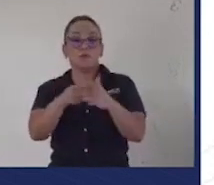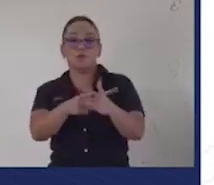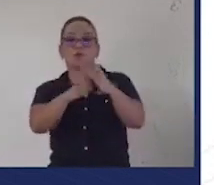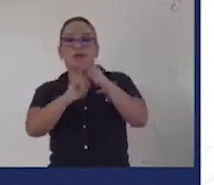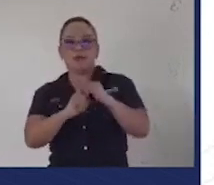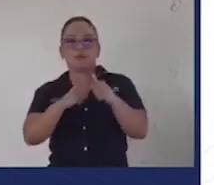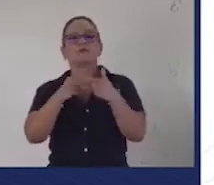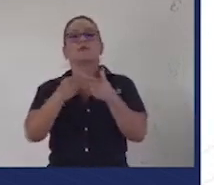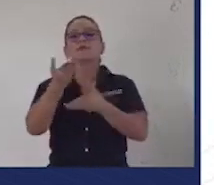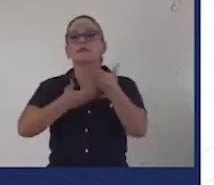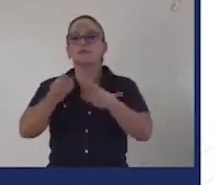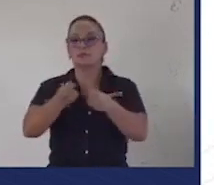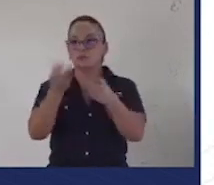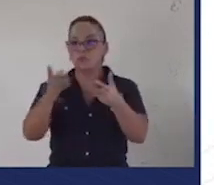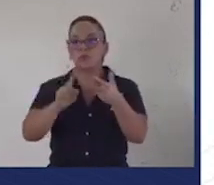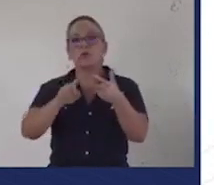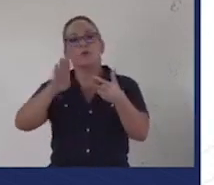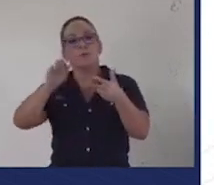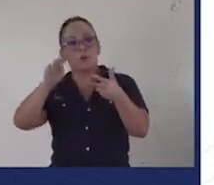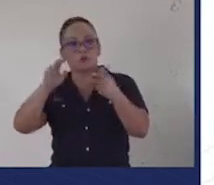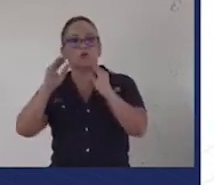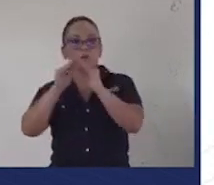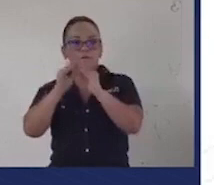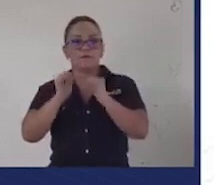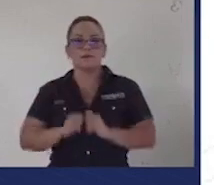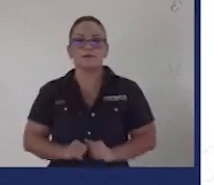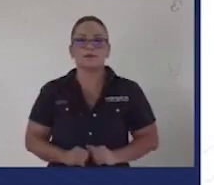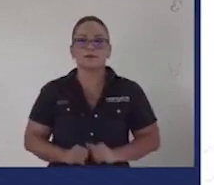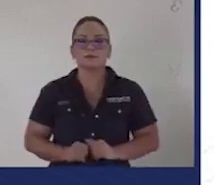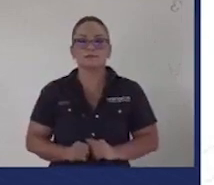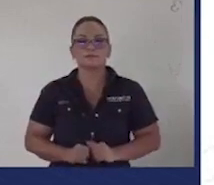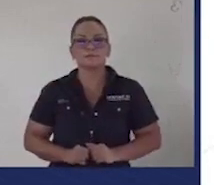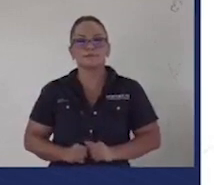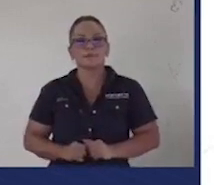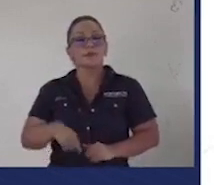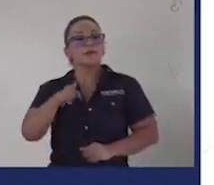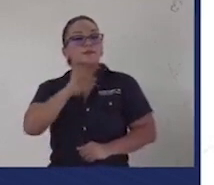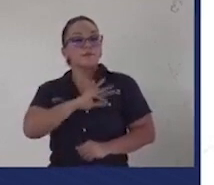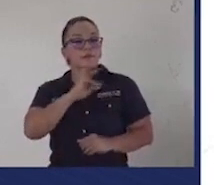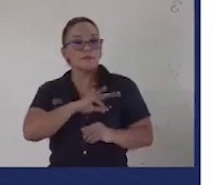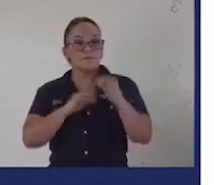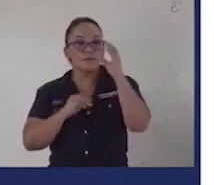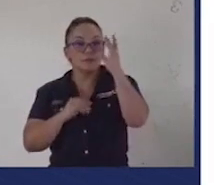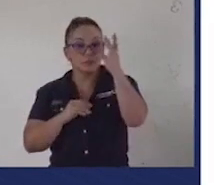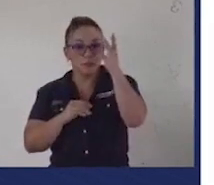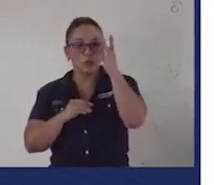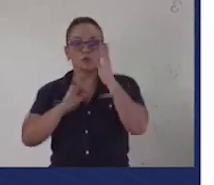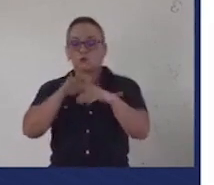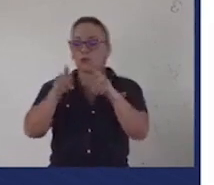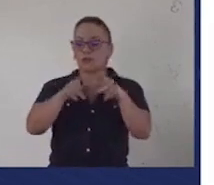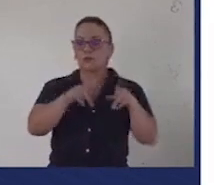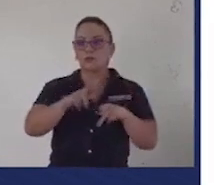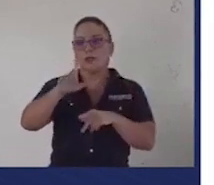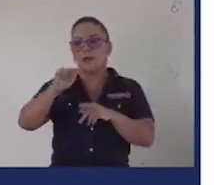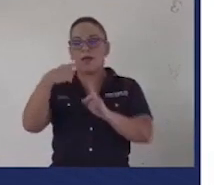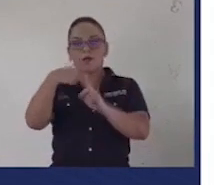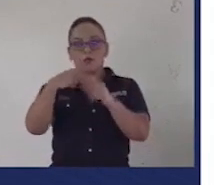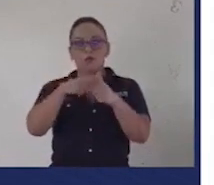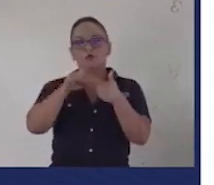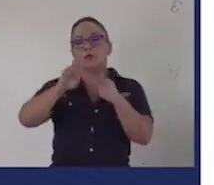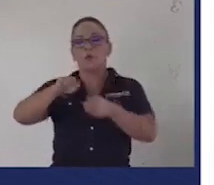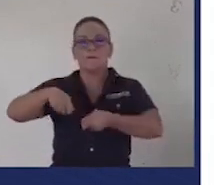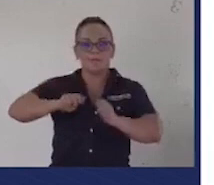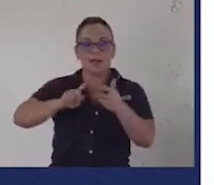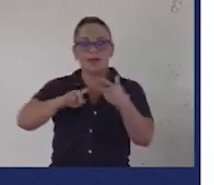servicios públicos y bonos de vivienda. Se beneficiarán los habitantes de la Cruz, Upala, Los